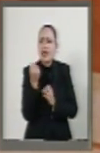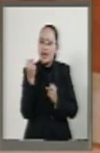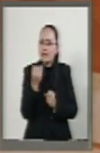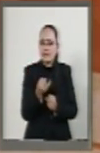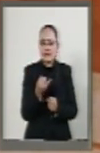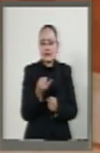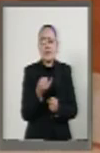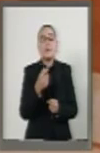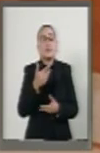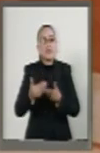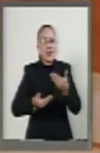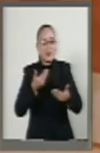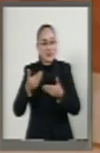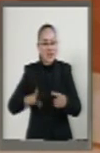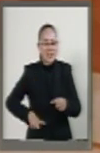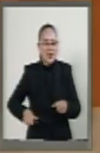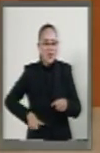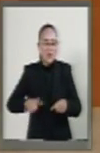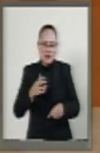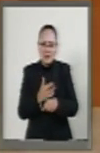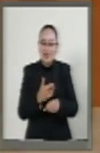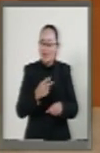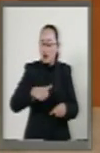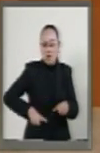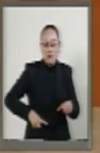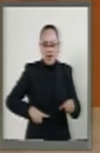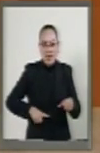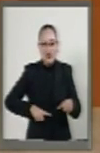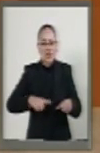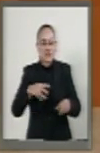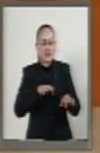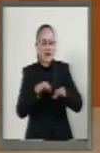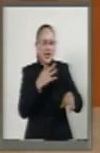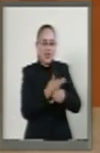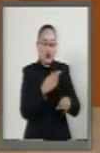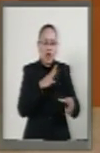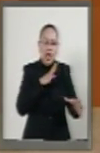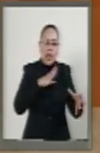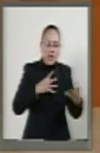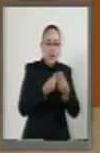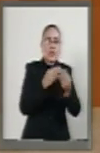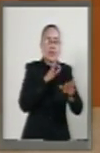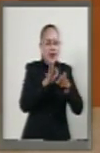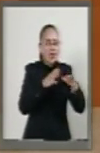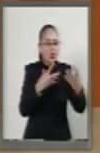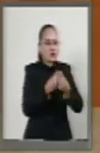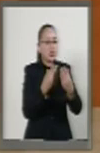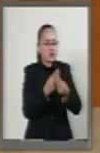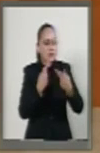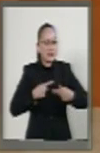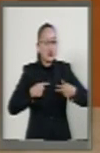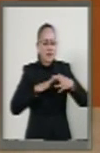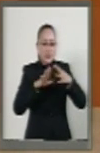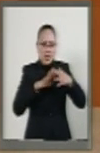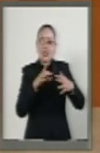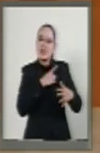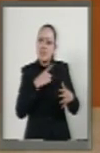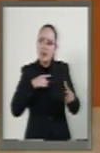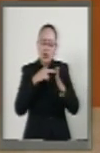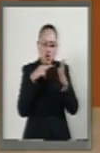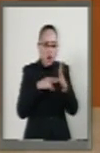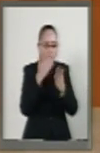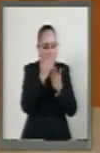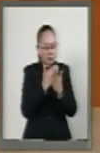los servidores públicos que deban tener contacto físico con los migrantes, al hacerlo deberán actuar conforme a un protocolo establecido en el